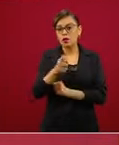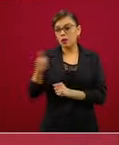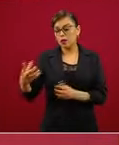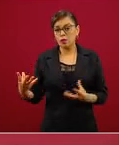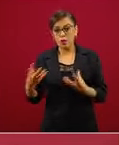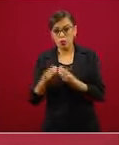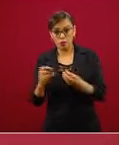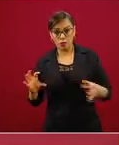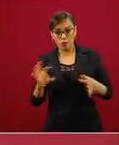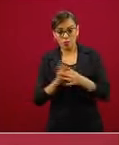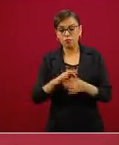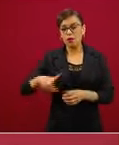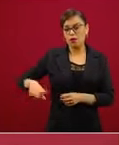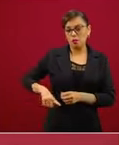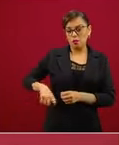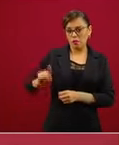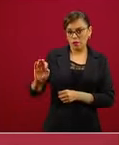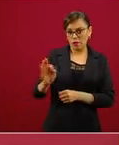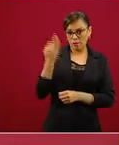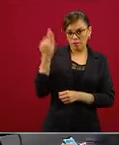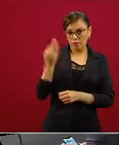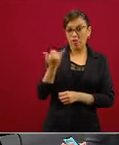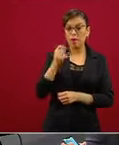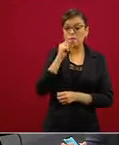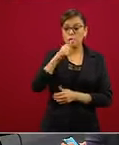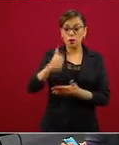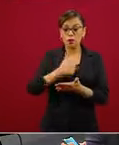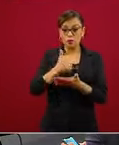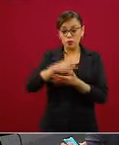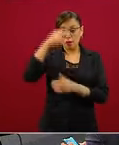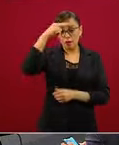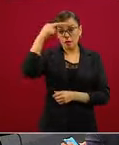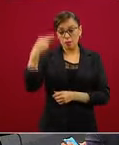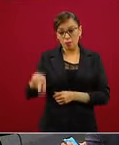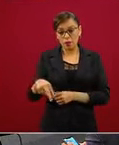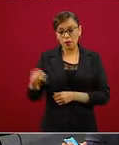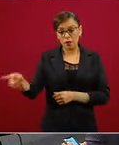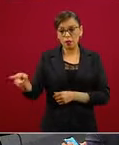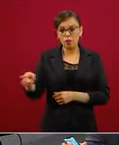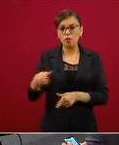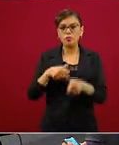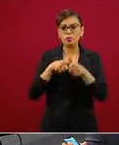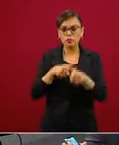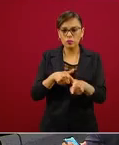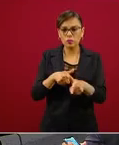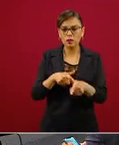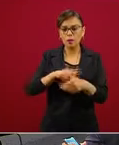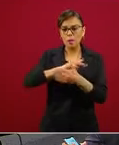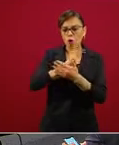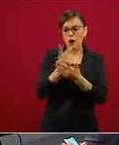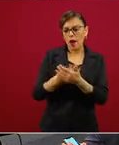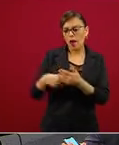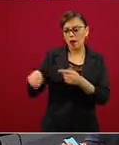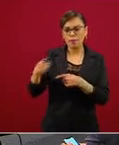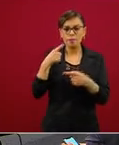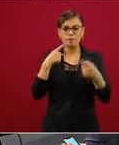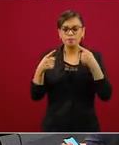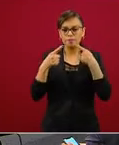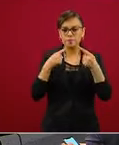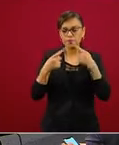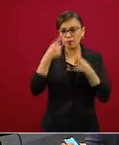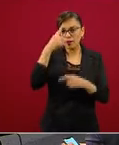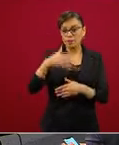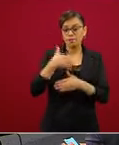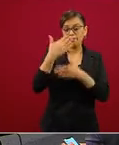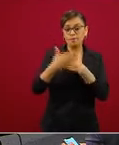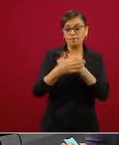Con la Ciudad de México estaremos trabajando en un programa de reactivación, de regreso a una